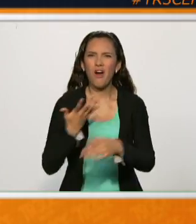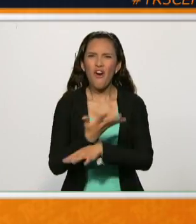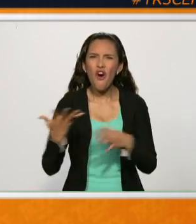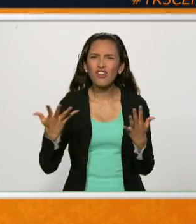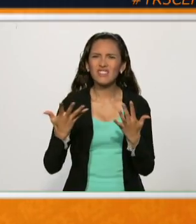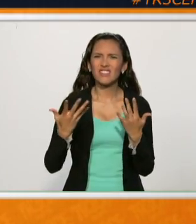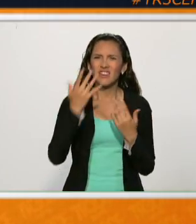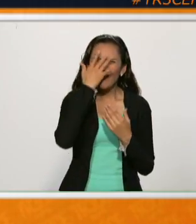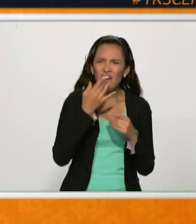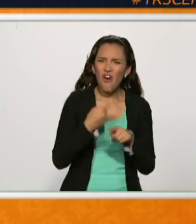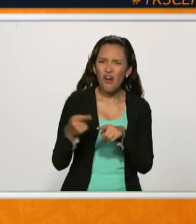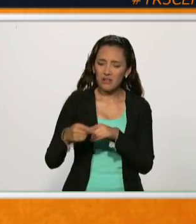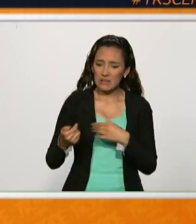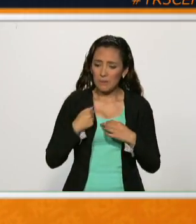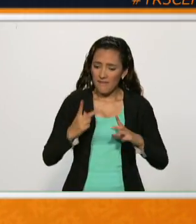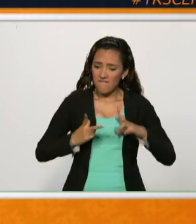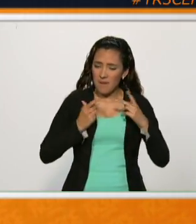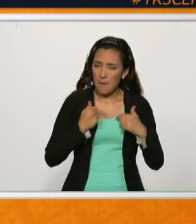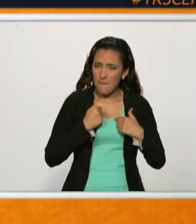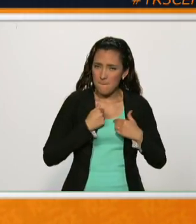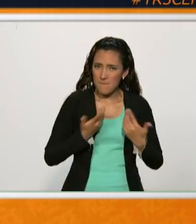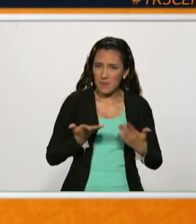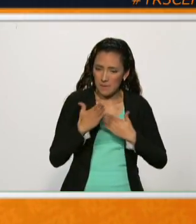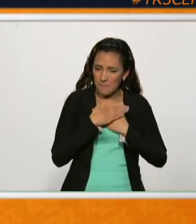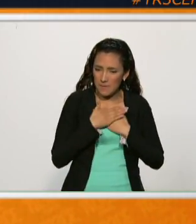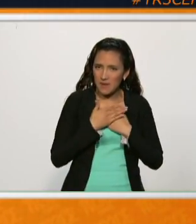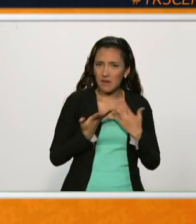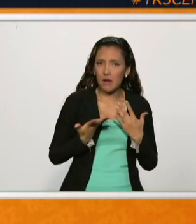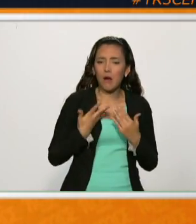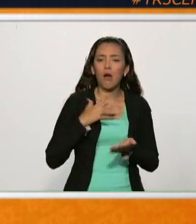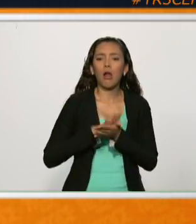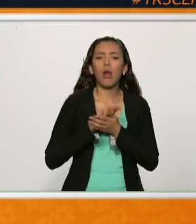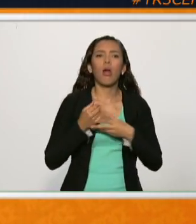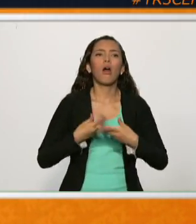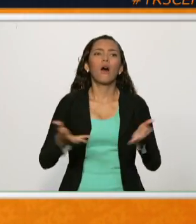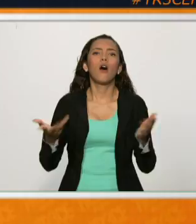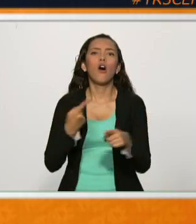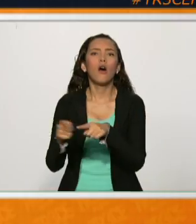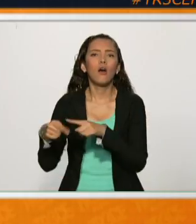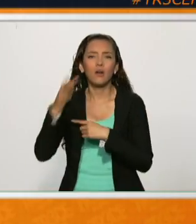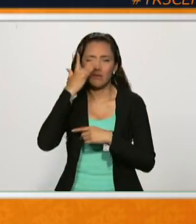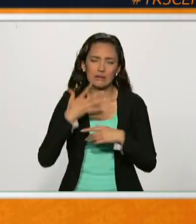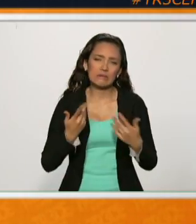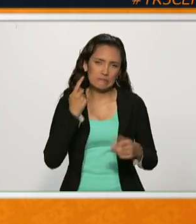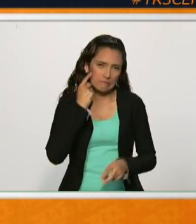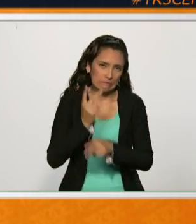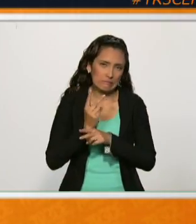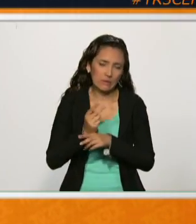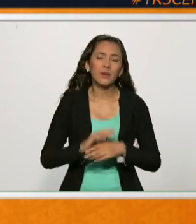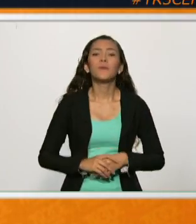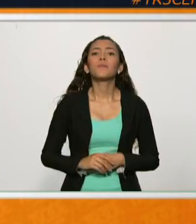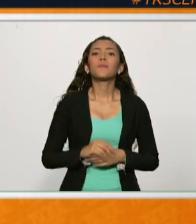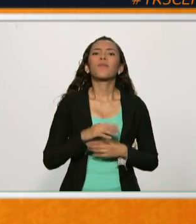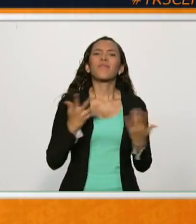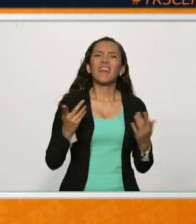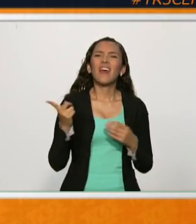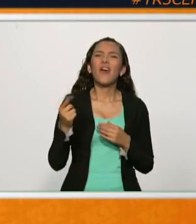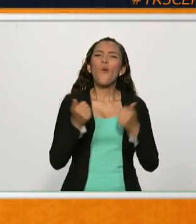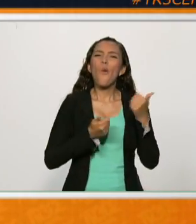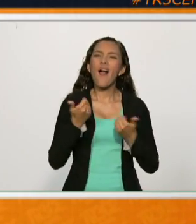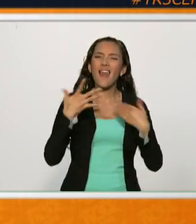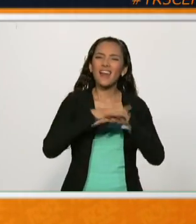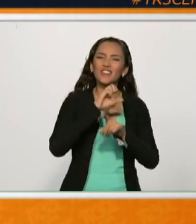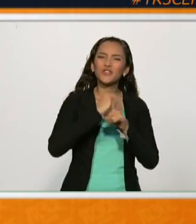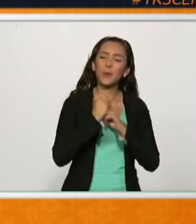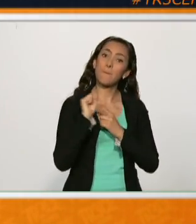redes sociales. Su vida es suya hasta que usted se la entrega a la gente vía Twitter, Facebook o todas las redes. Y a propósito de redes, ¿cuál fue la